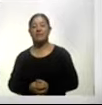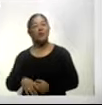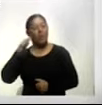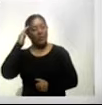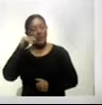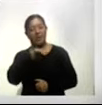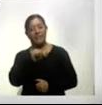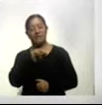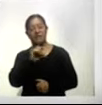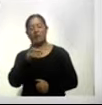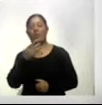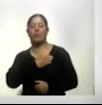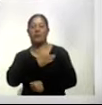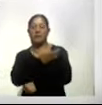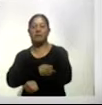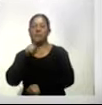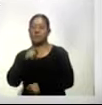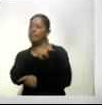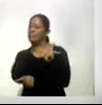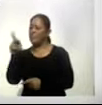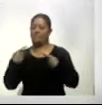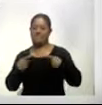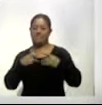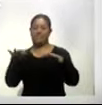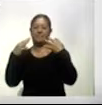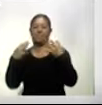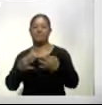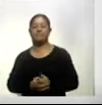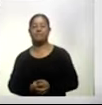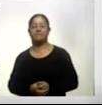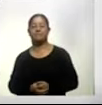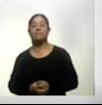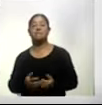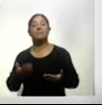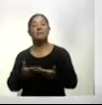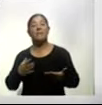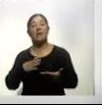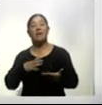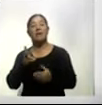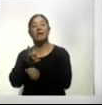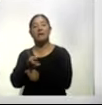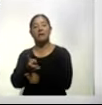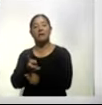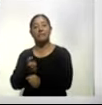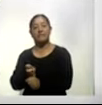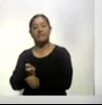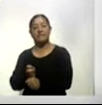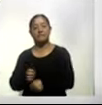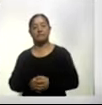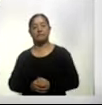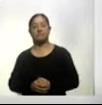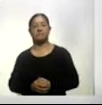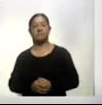tarde para ti y para todo nuestro auditorio de Ahora Noticias. Pues fíjate que ahora venimos con una invitación y es porque la